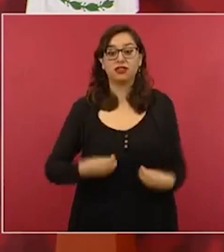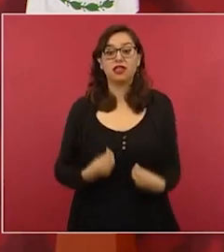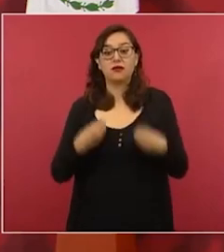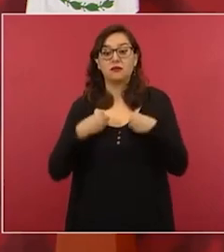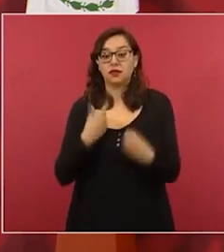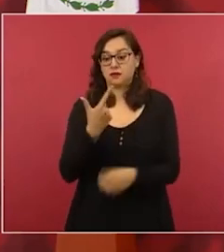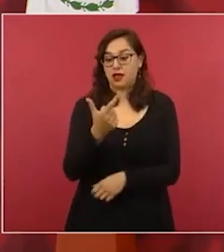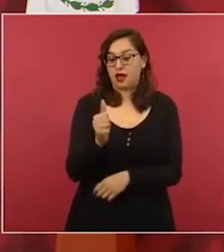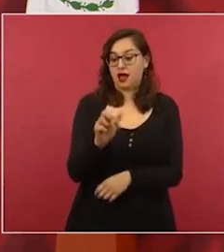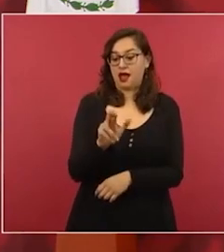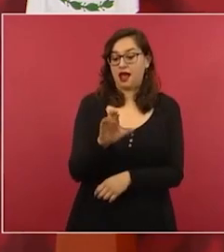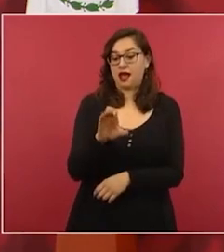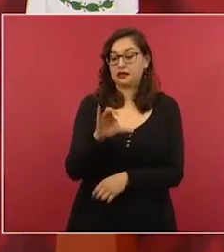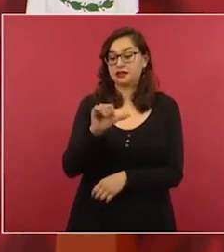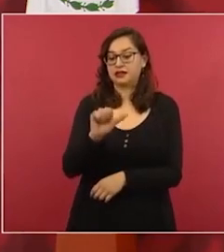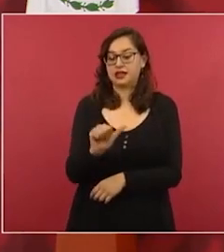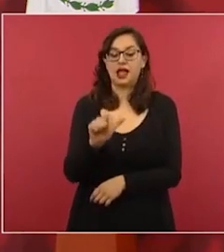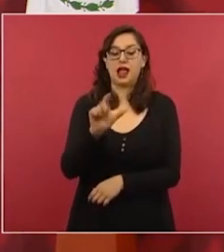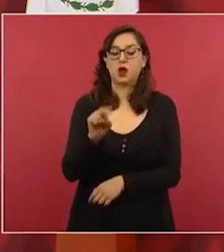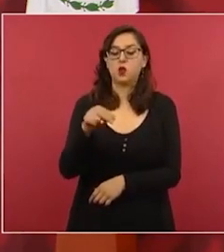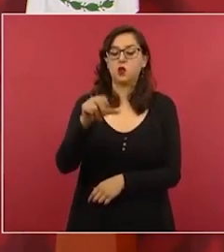quién se los ofreció